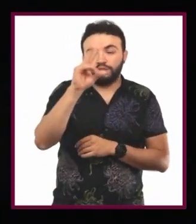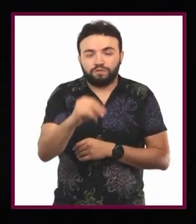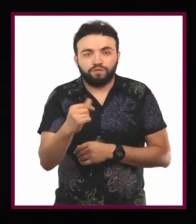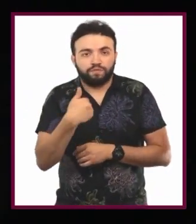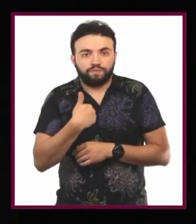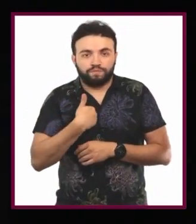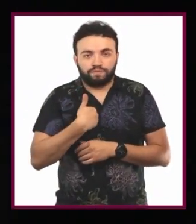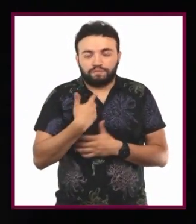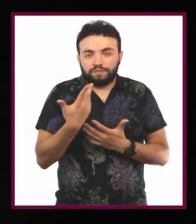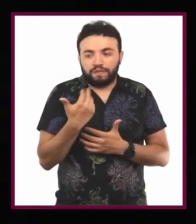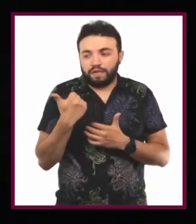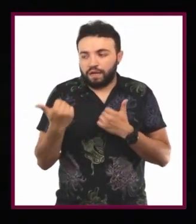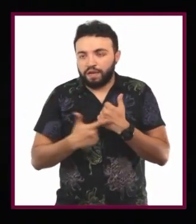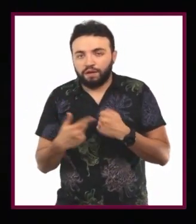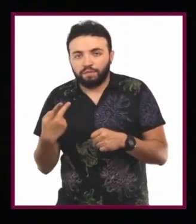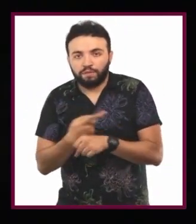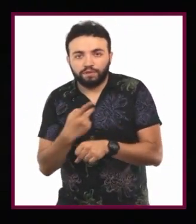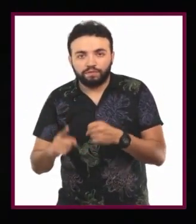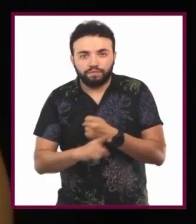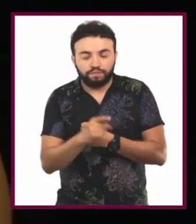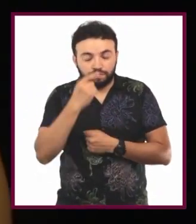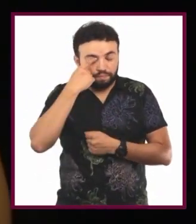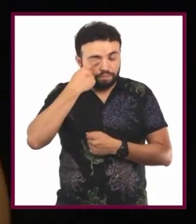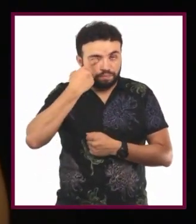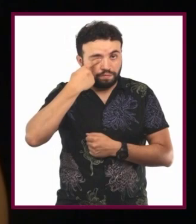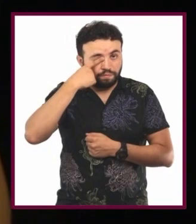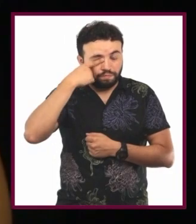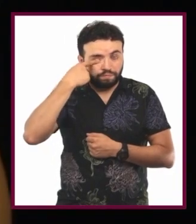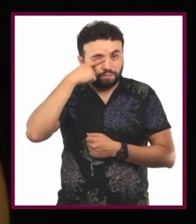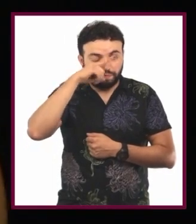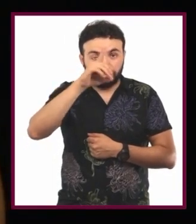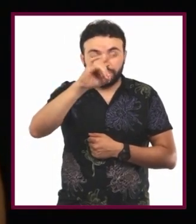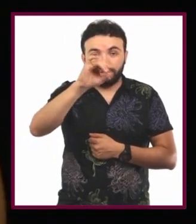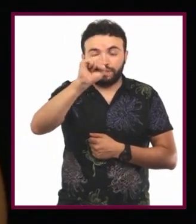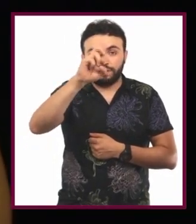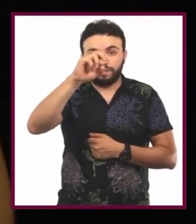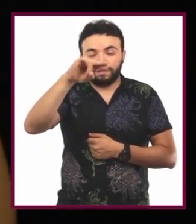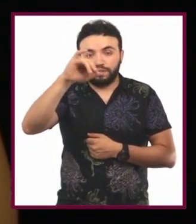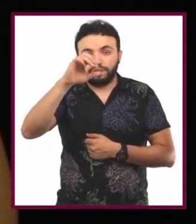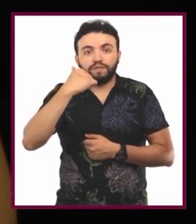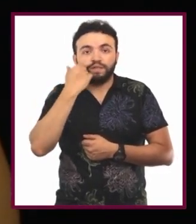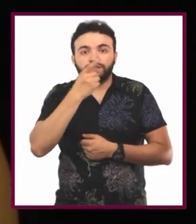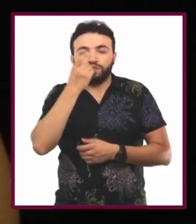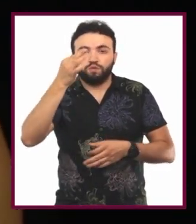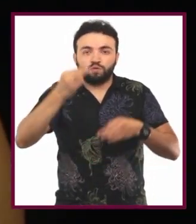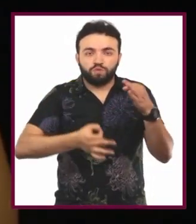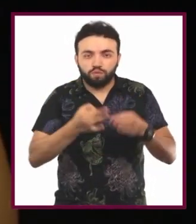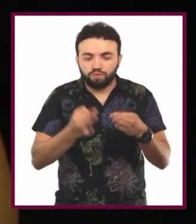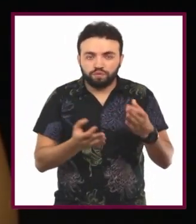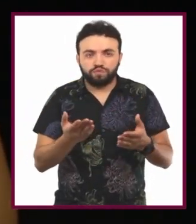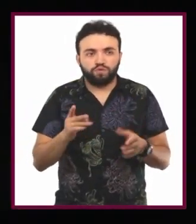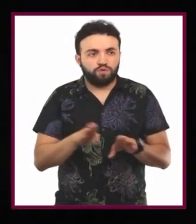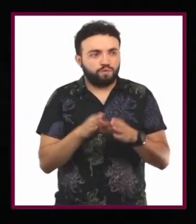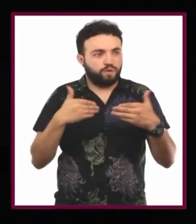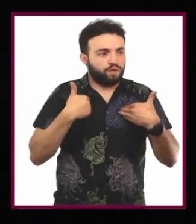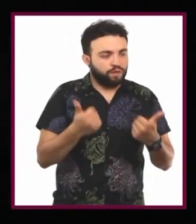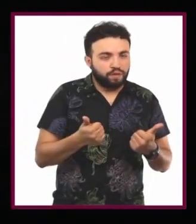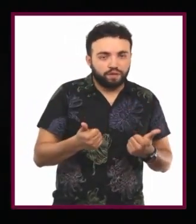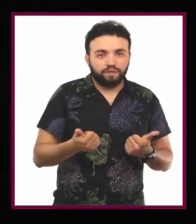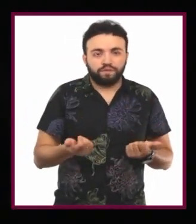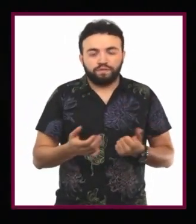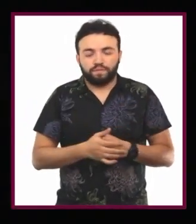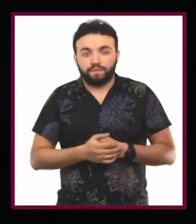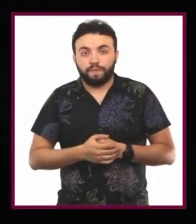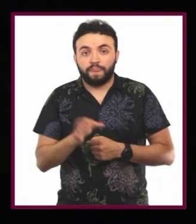de una determinada situación. La palabra discernir es sinónimo de juicio, perspicaz, distinguir, comprender. Es decir, cuando una